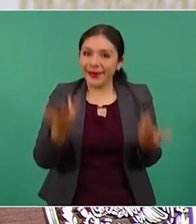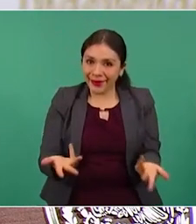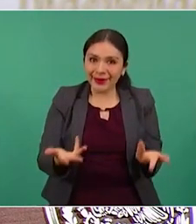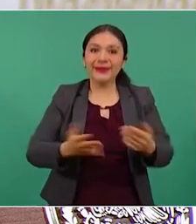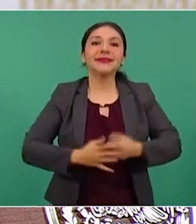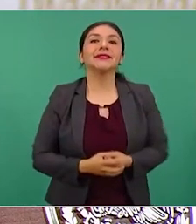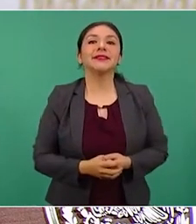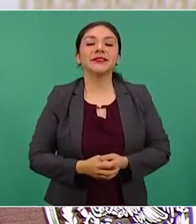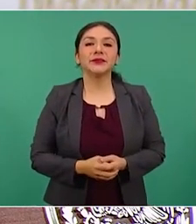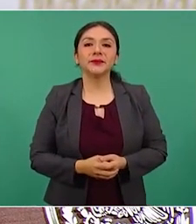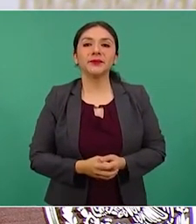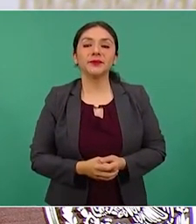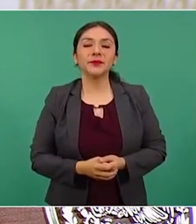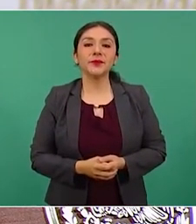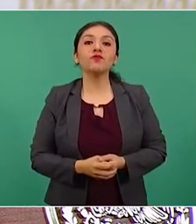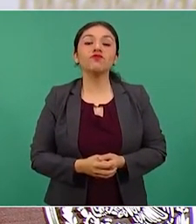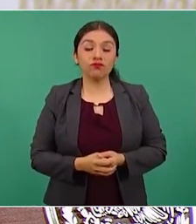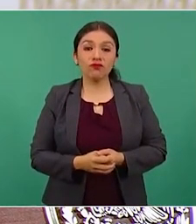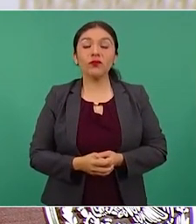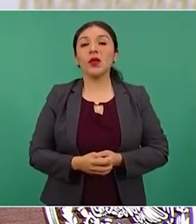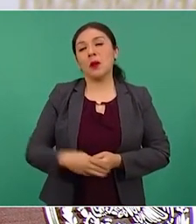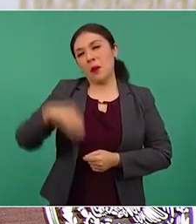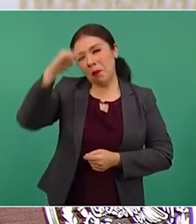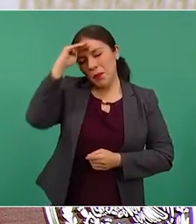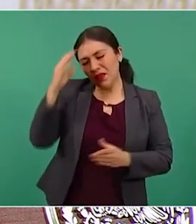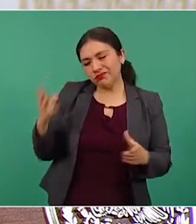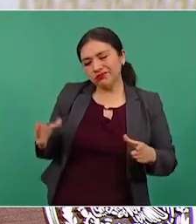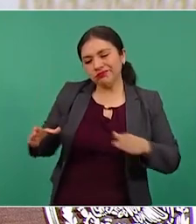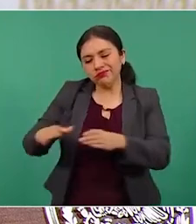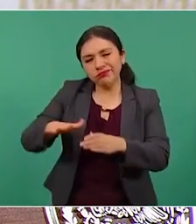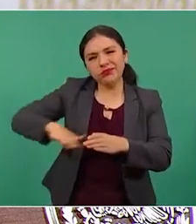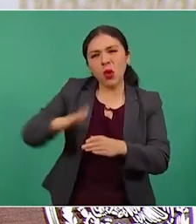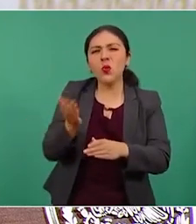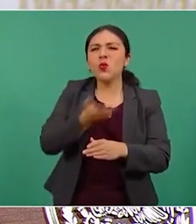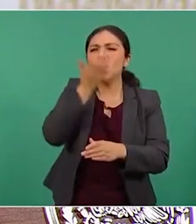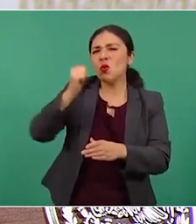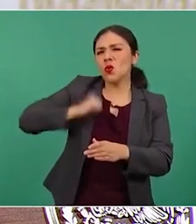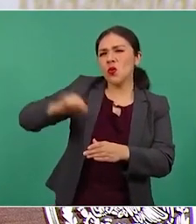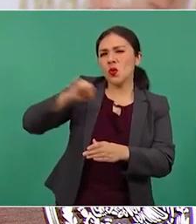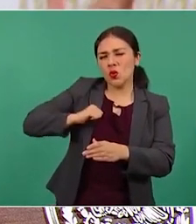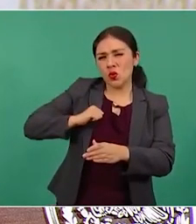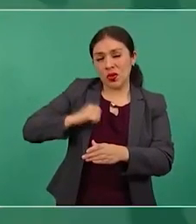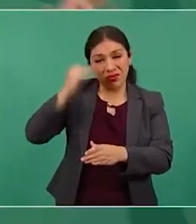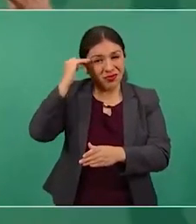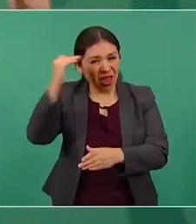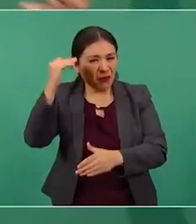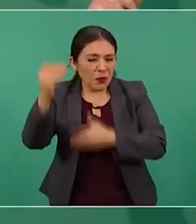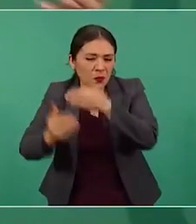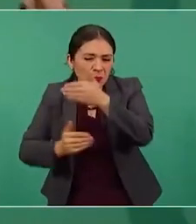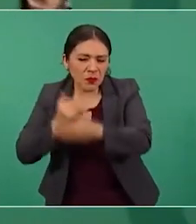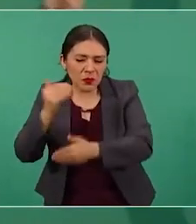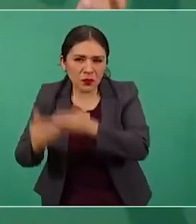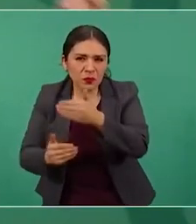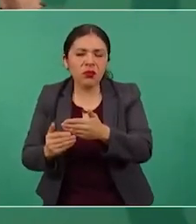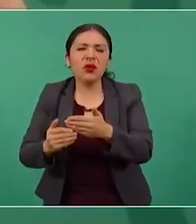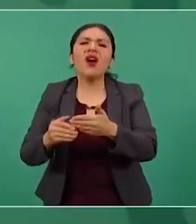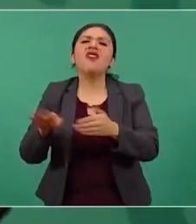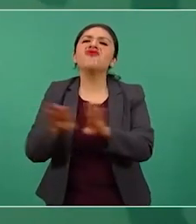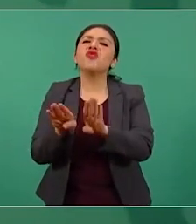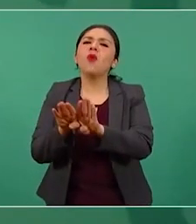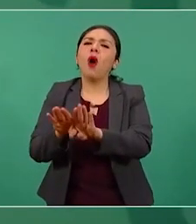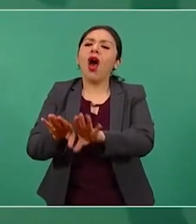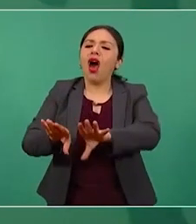Bueno, el conservadurismo de nuestro tiempo se apropió de palabras, de términos, de